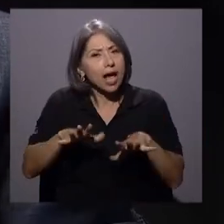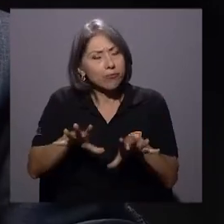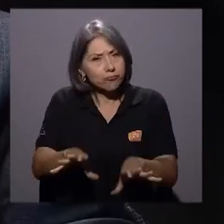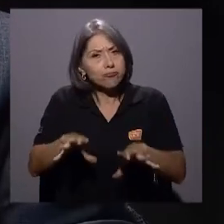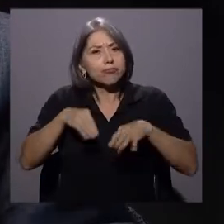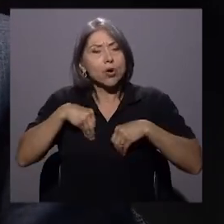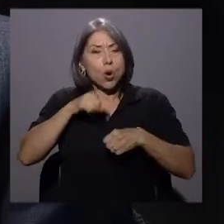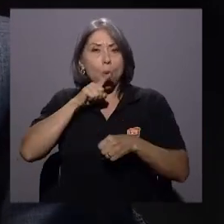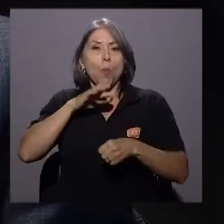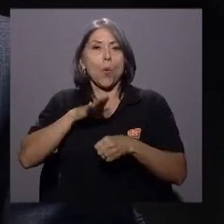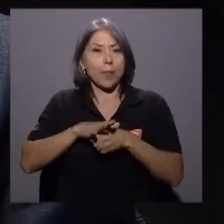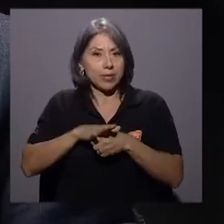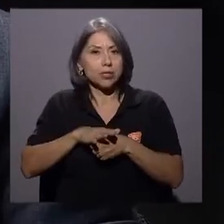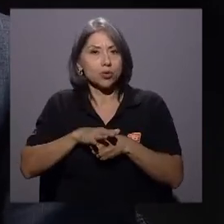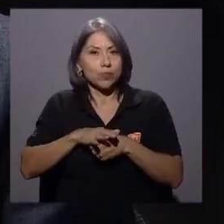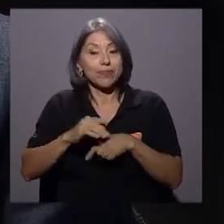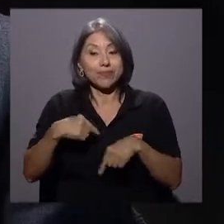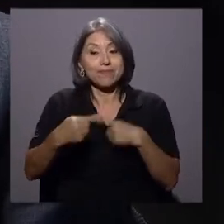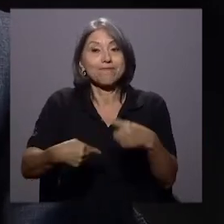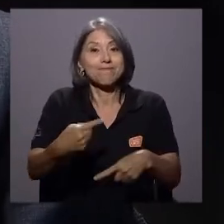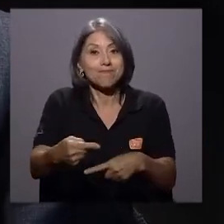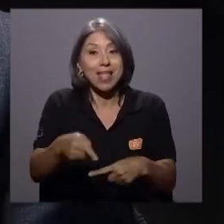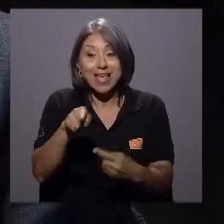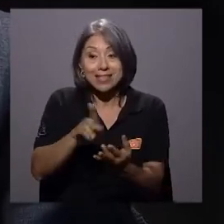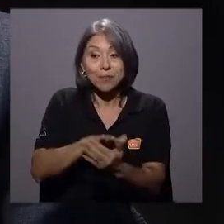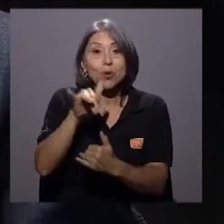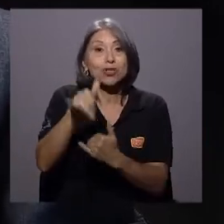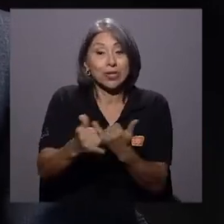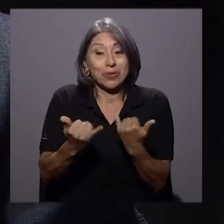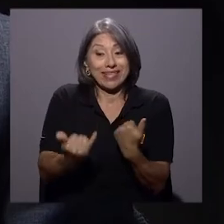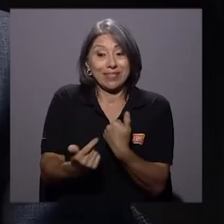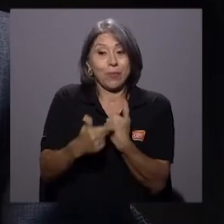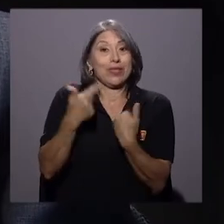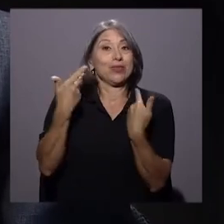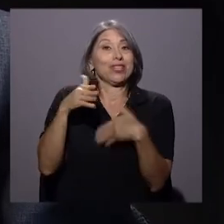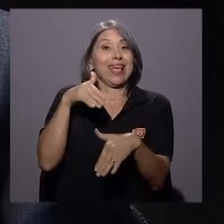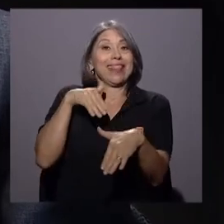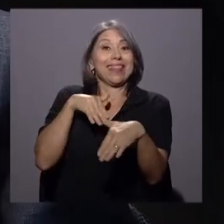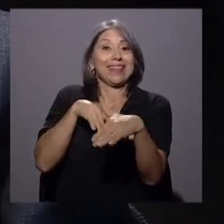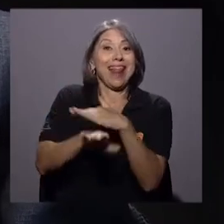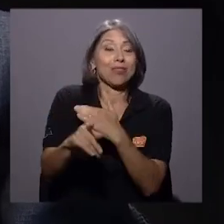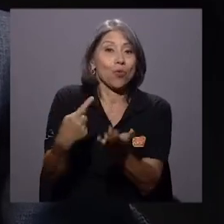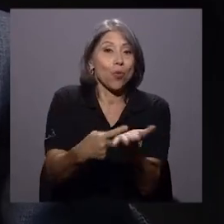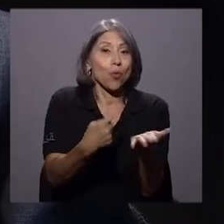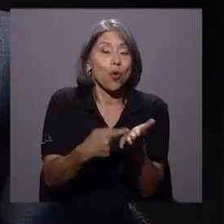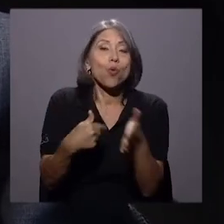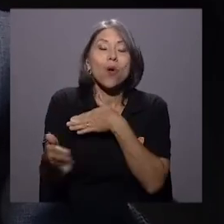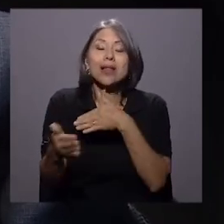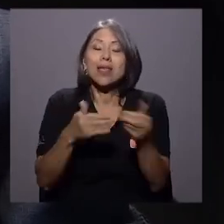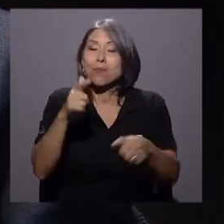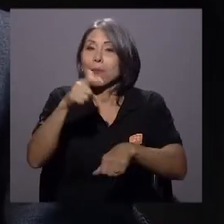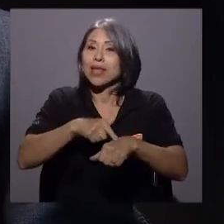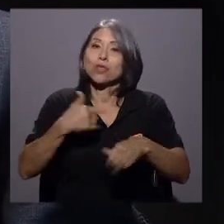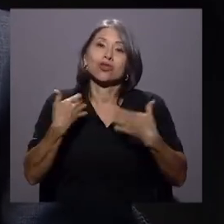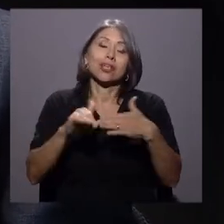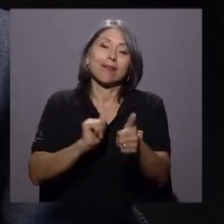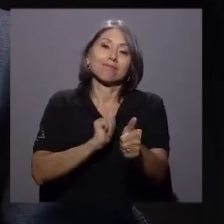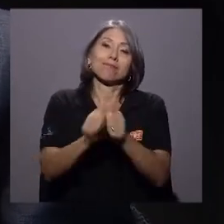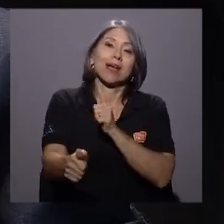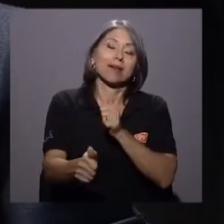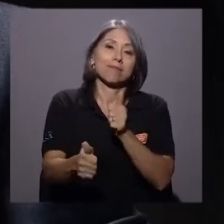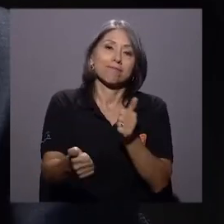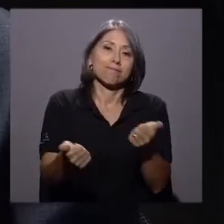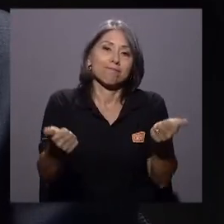llevarlo a plenario, este proyecto está entrando a plenario, en cualquier momento lo vamos a votar en primer y segundo debate y será ley de la